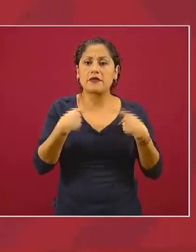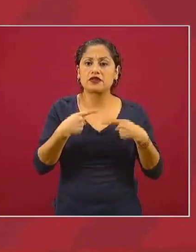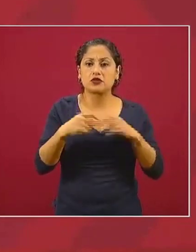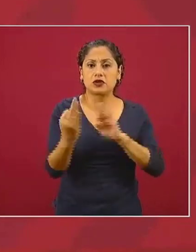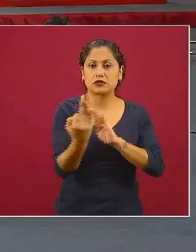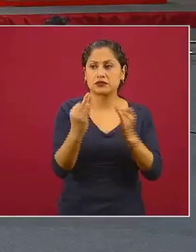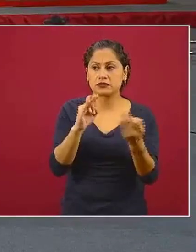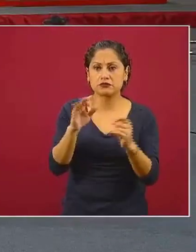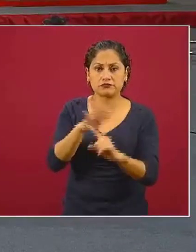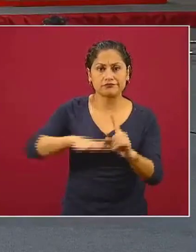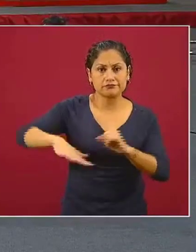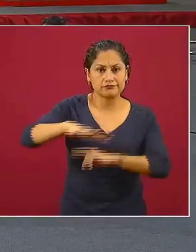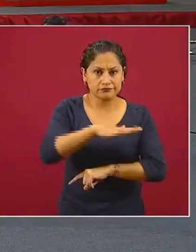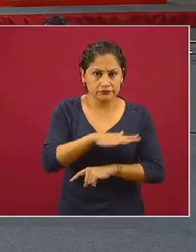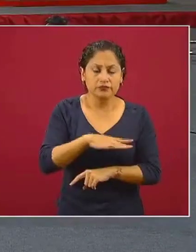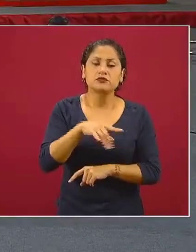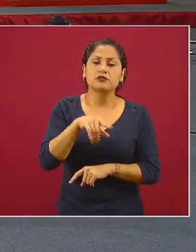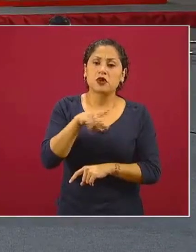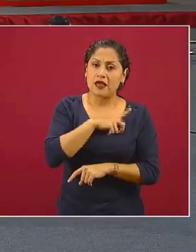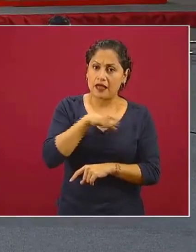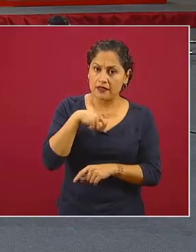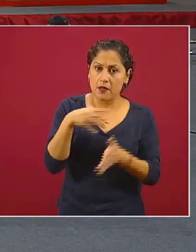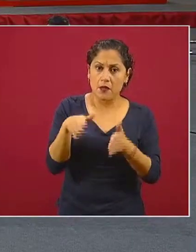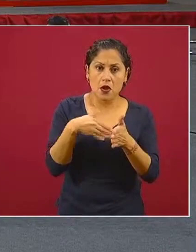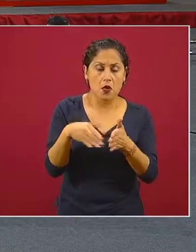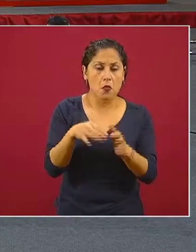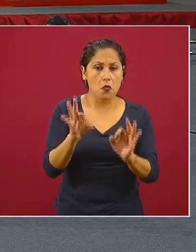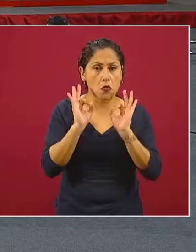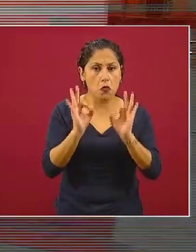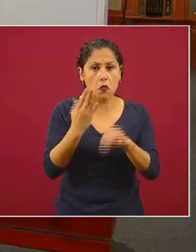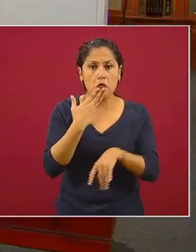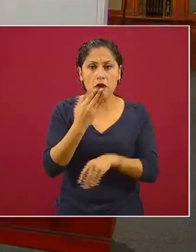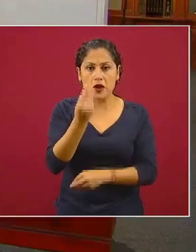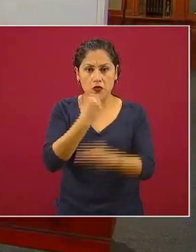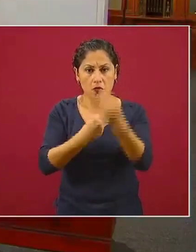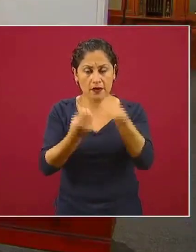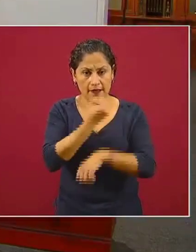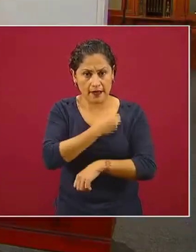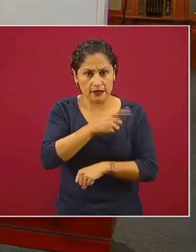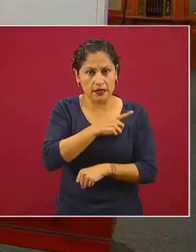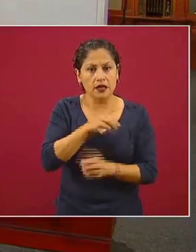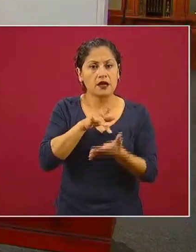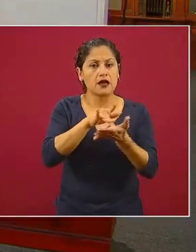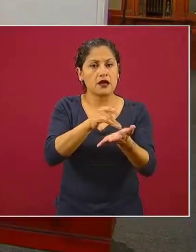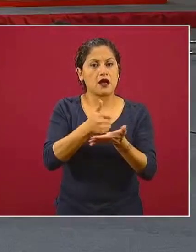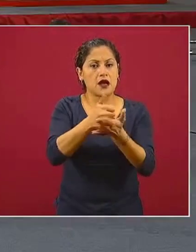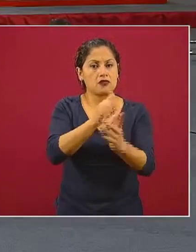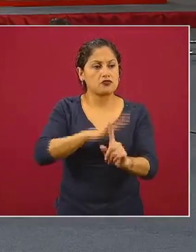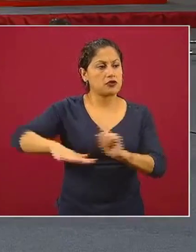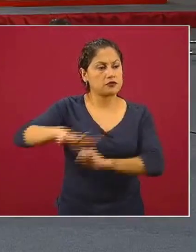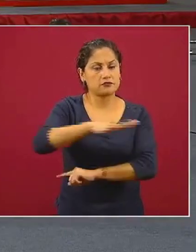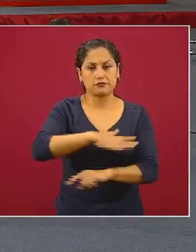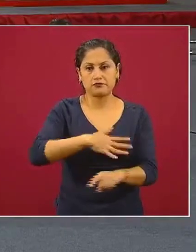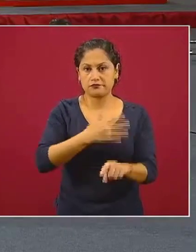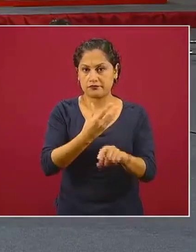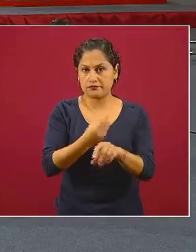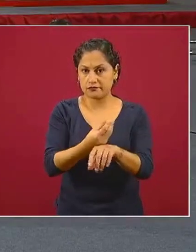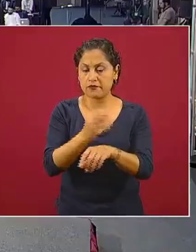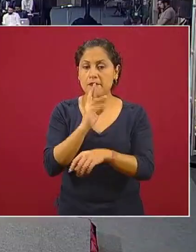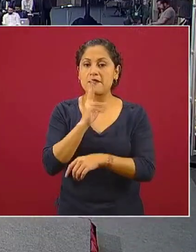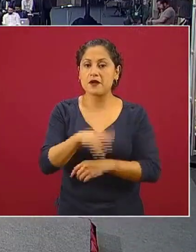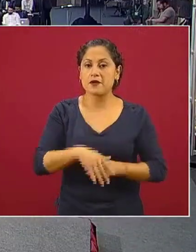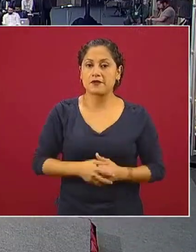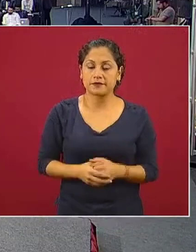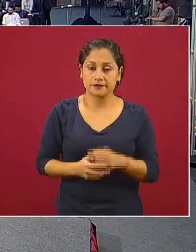se pueda adquirir fresco localmente para ayudar también a la economía local de las escuelas y finalmente respecto a estas